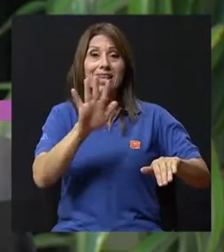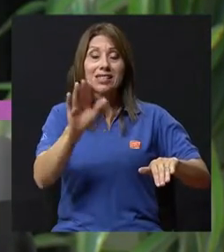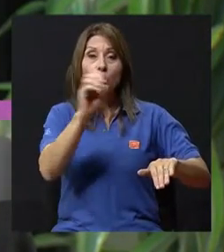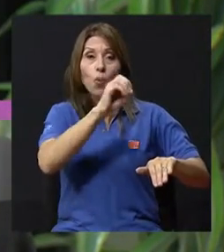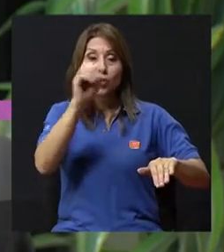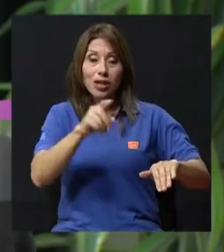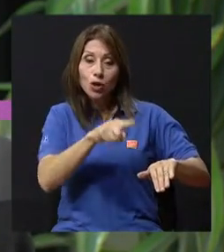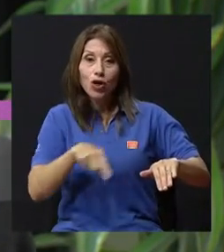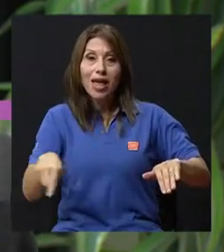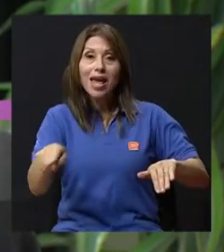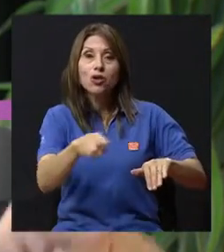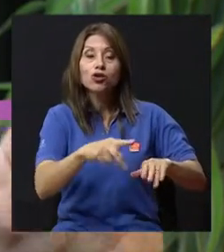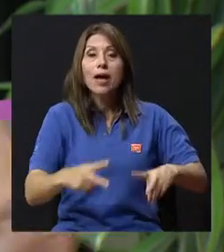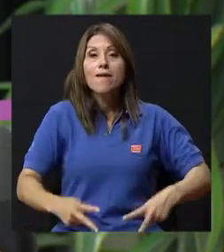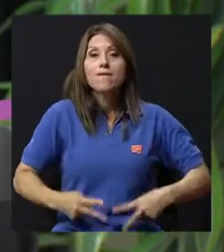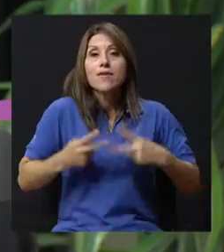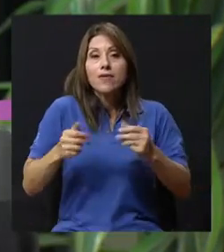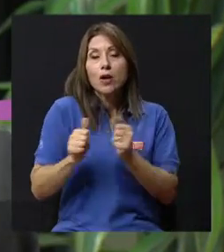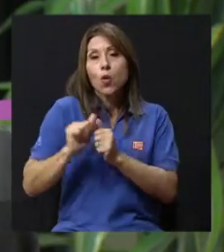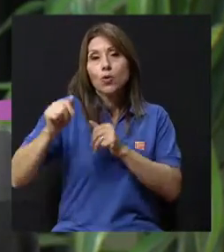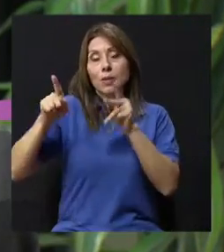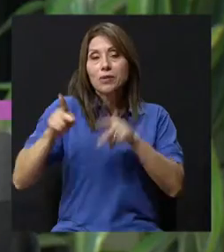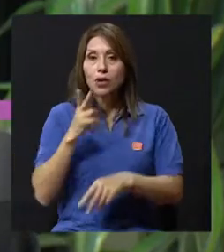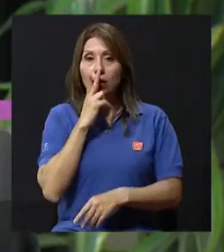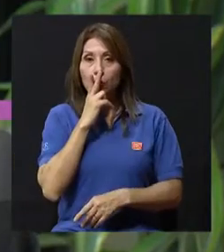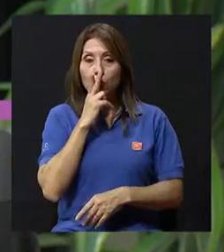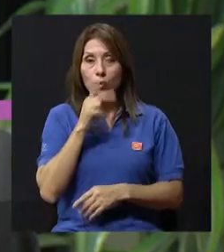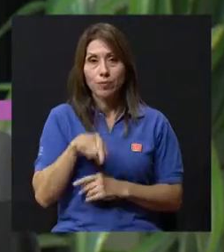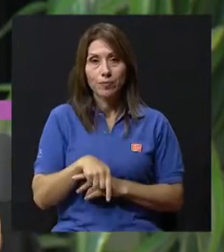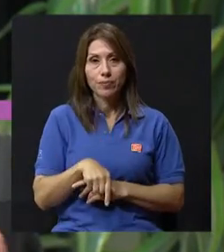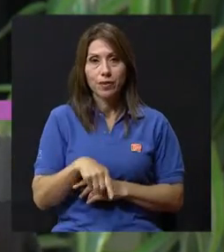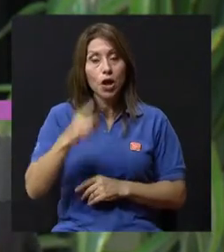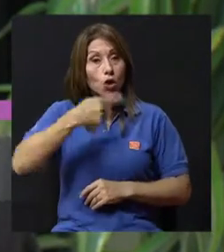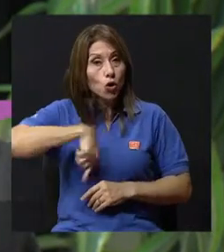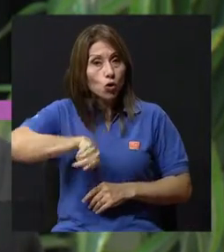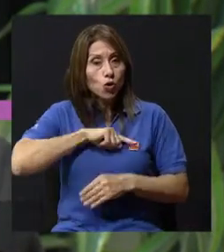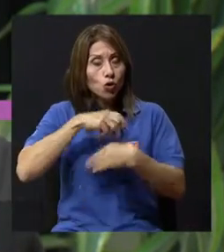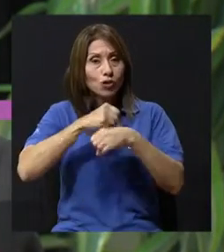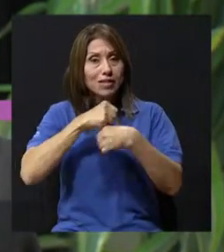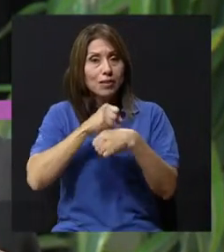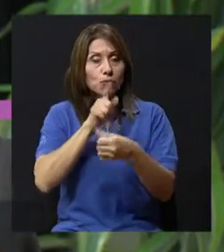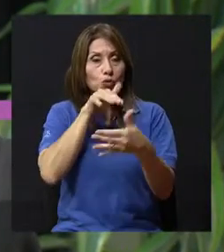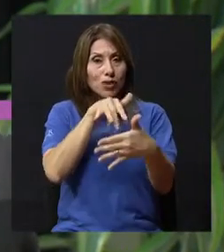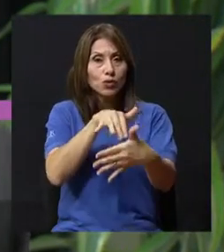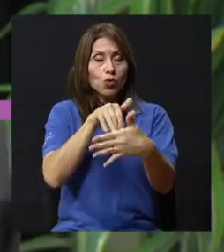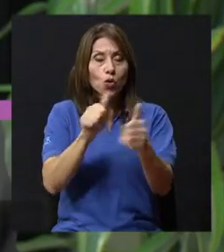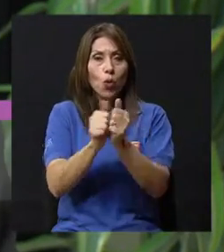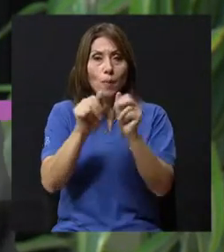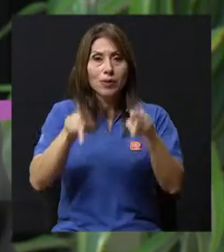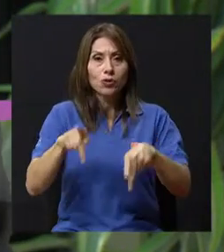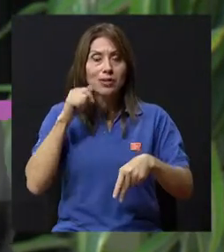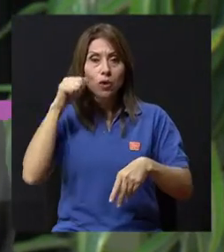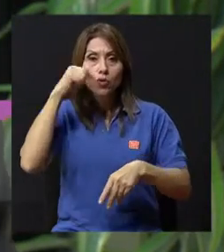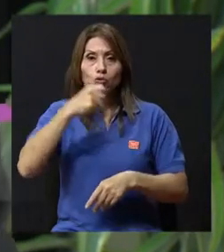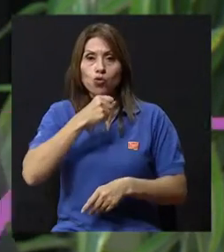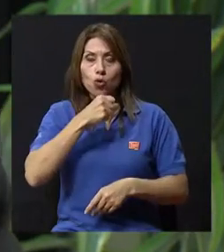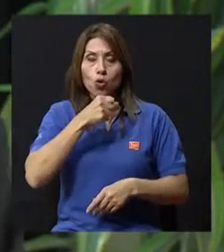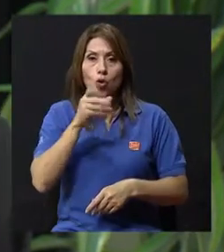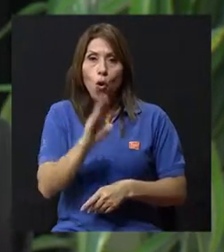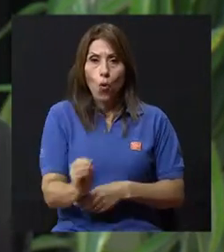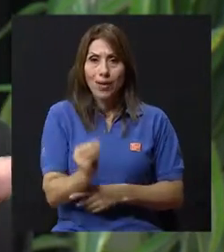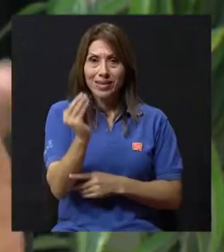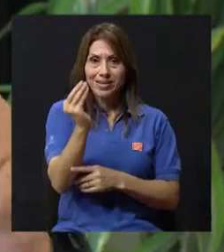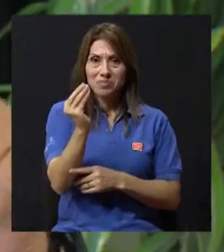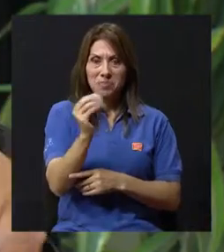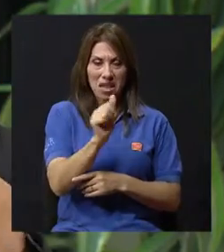fumador en la casa. Nosotros hicimos un estudio en adultos jóvenes entre los 17 y